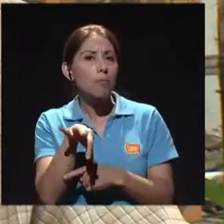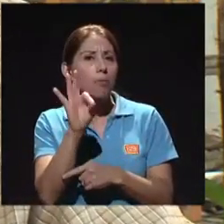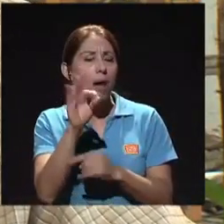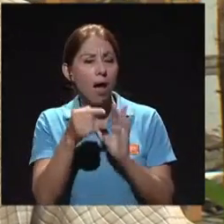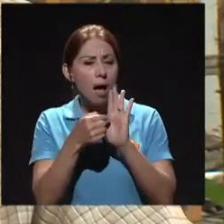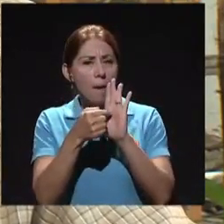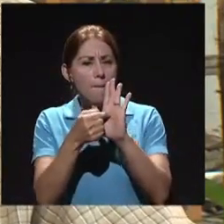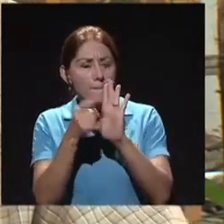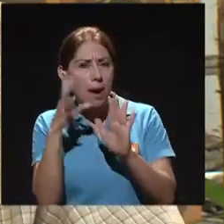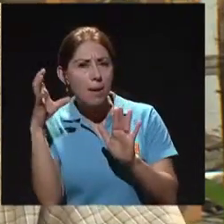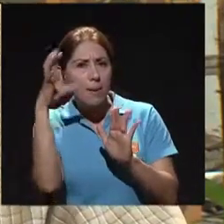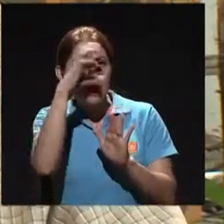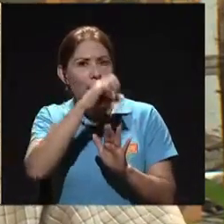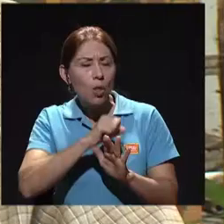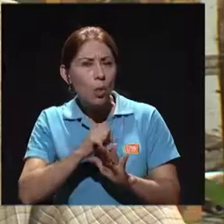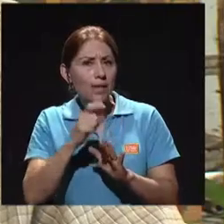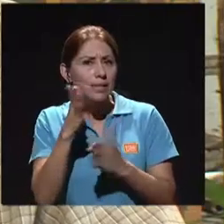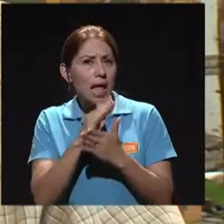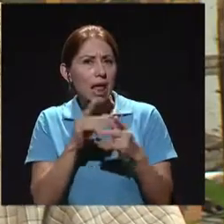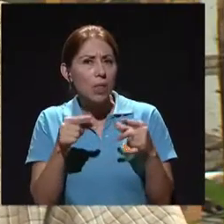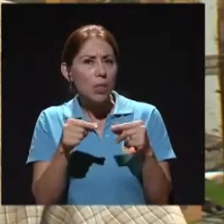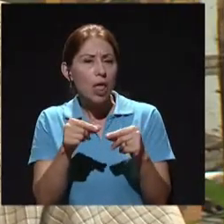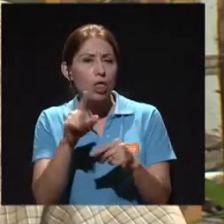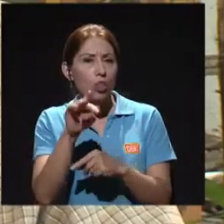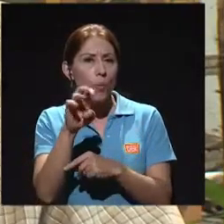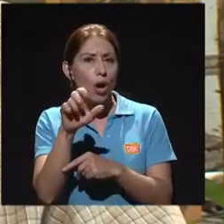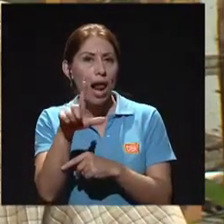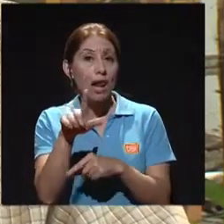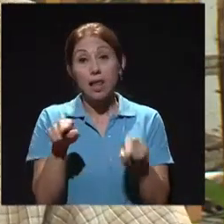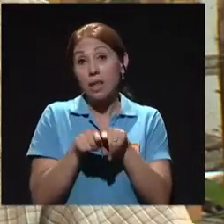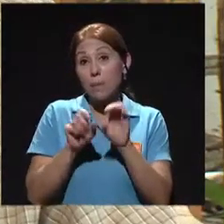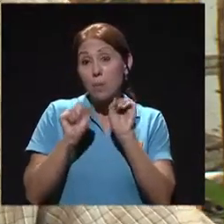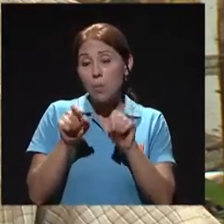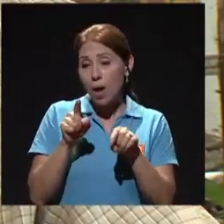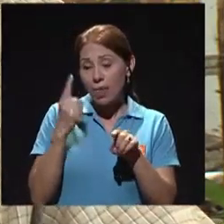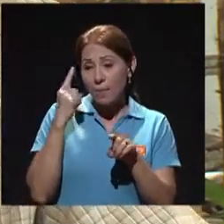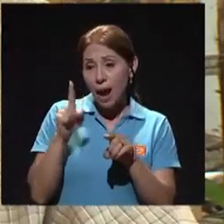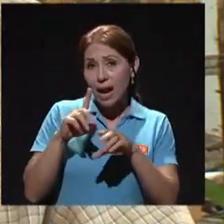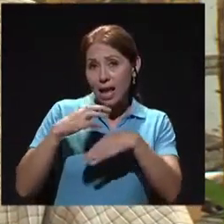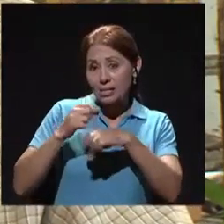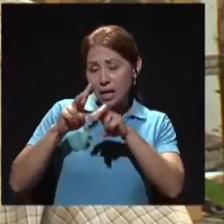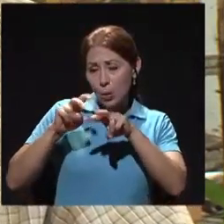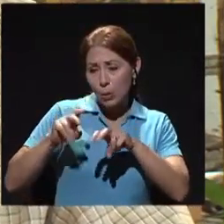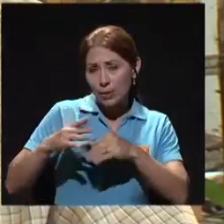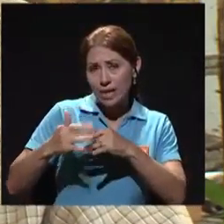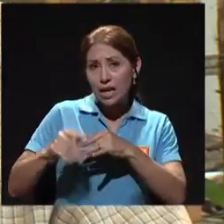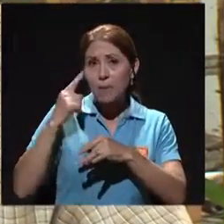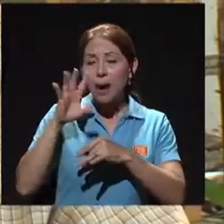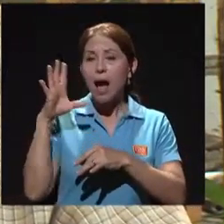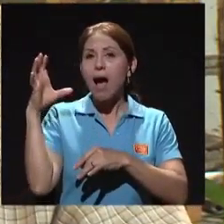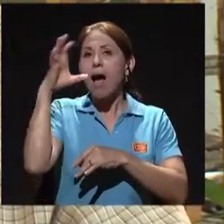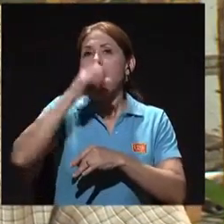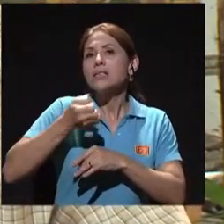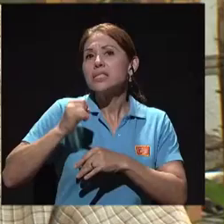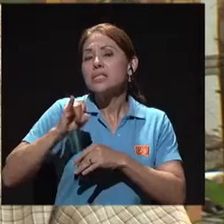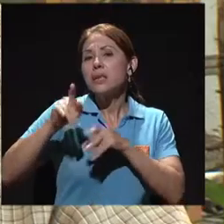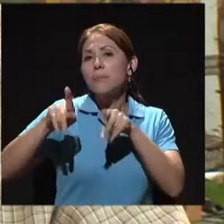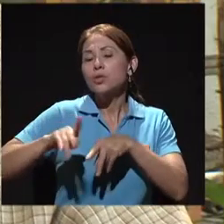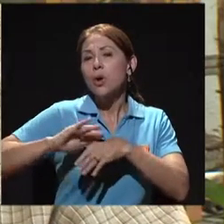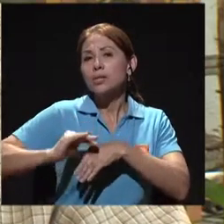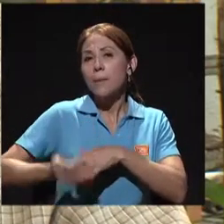otras cosas ya más específicas, como una prueba de embarazo, ¿verdad? En fin, son un montón de cosas que se pueden